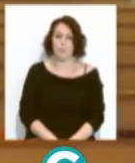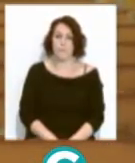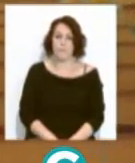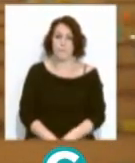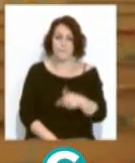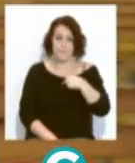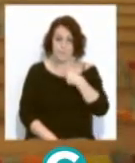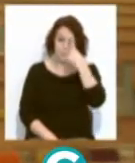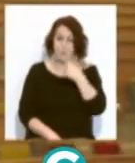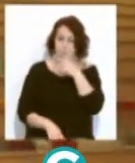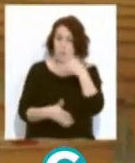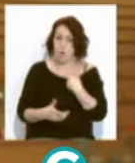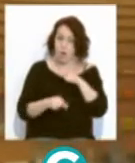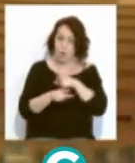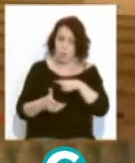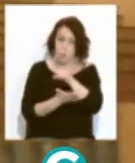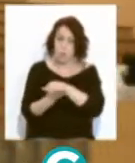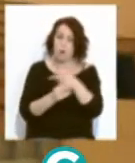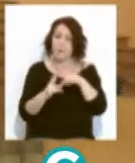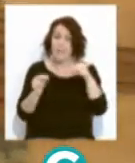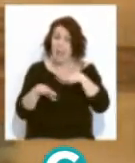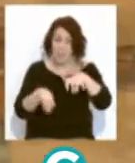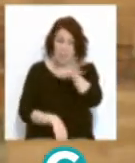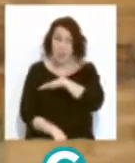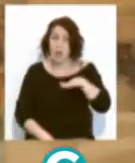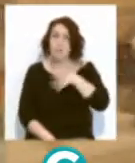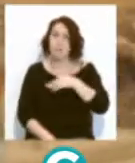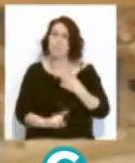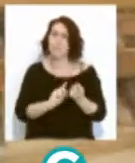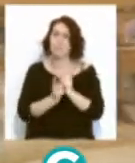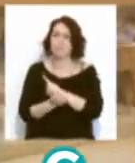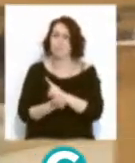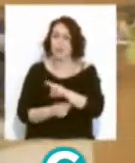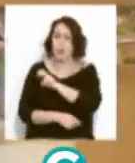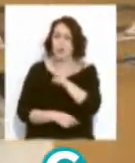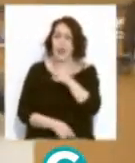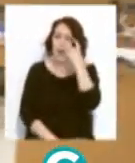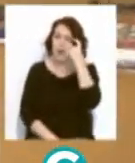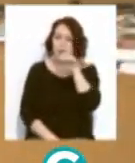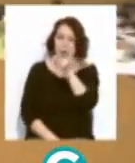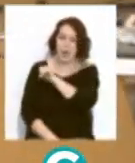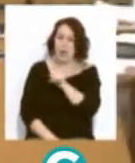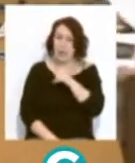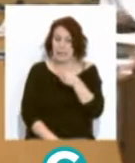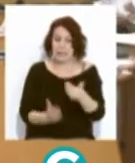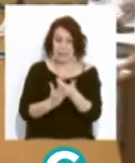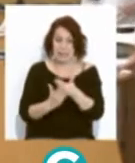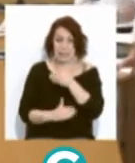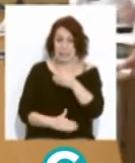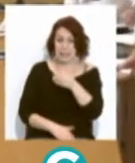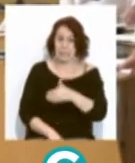Esta imagen actual de aulas vacías en la Universidad de Cádiz podría cambiarse por esta otra con alumnos en muy pocos días,